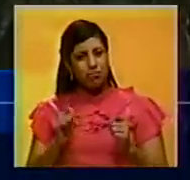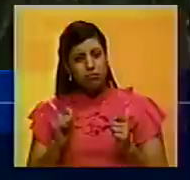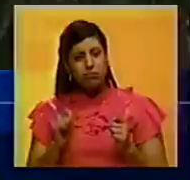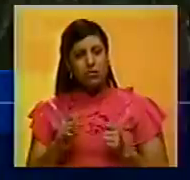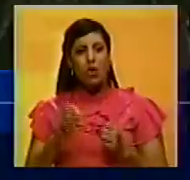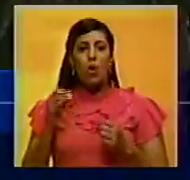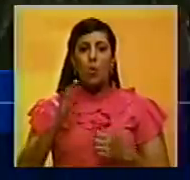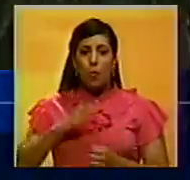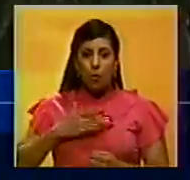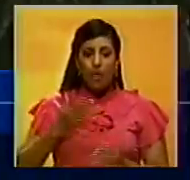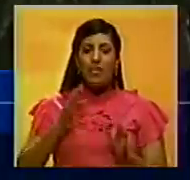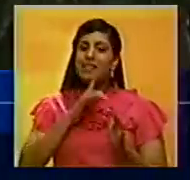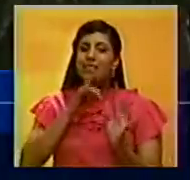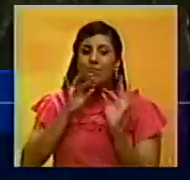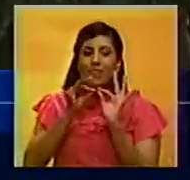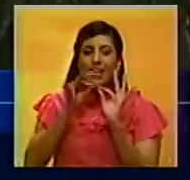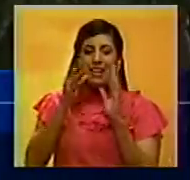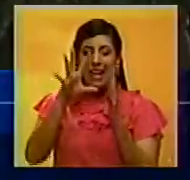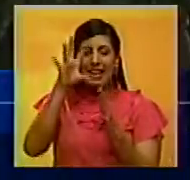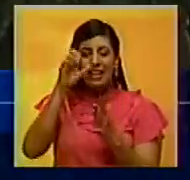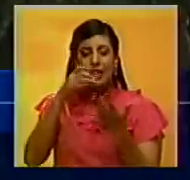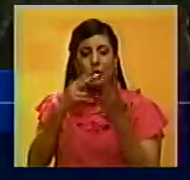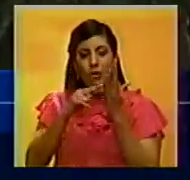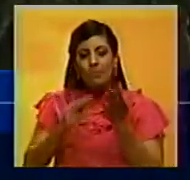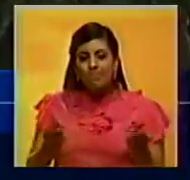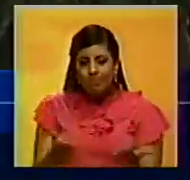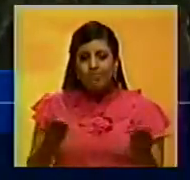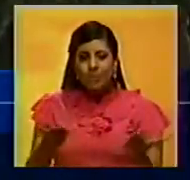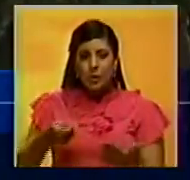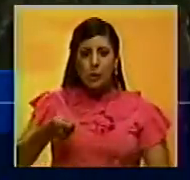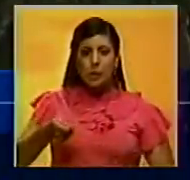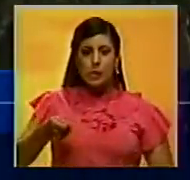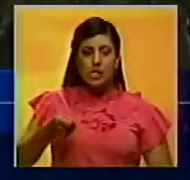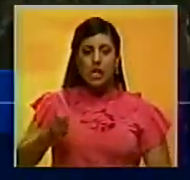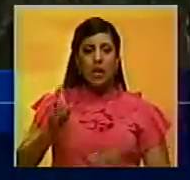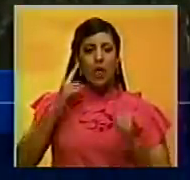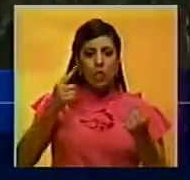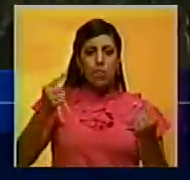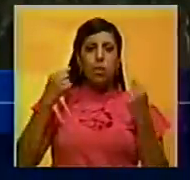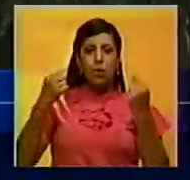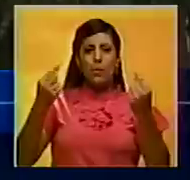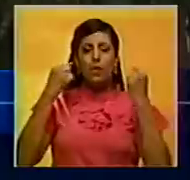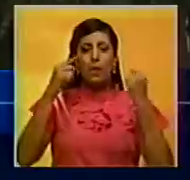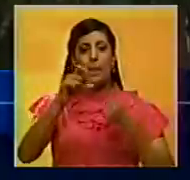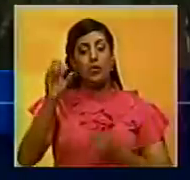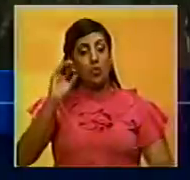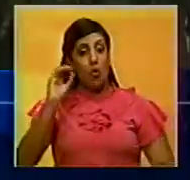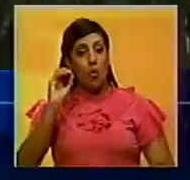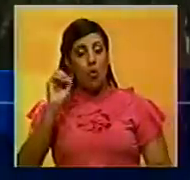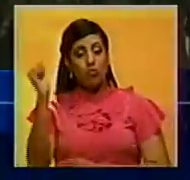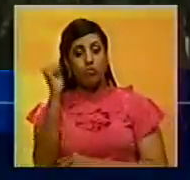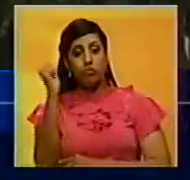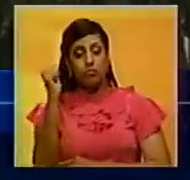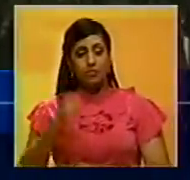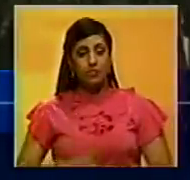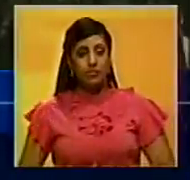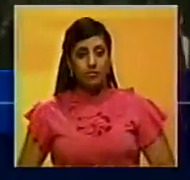puede interpretarse como una incitación a la insubordinación o sublevación.